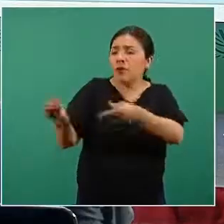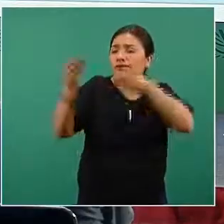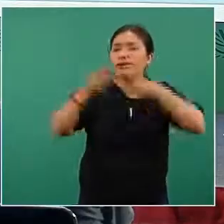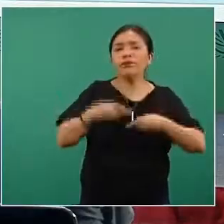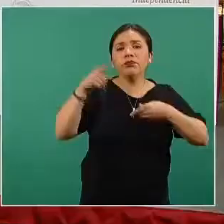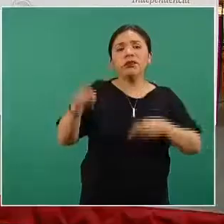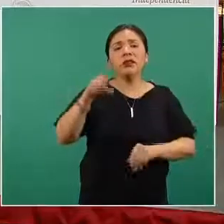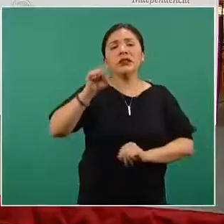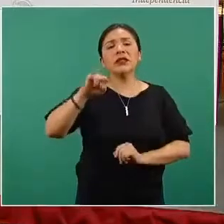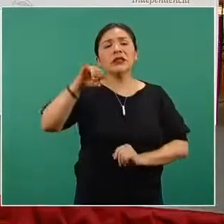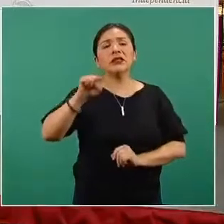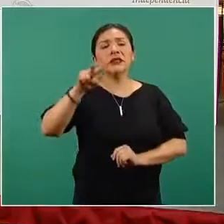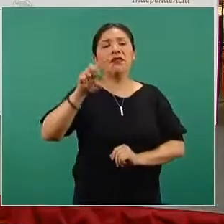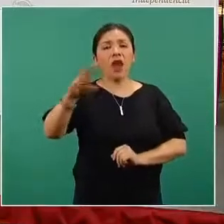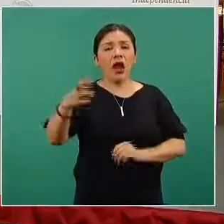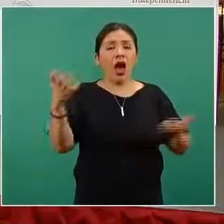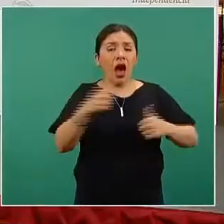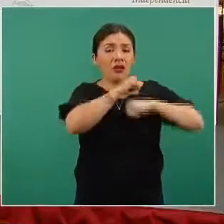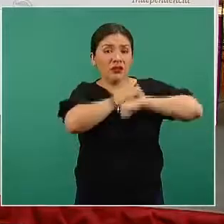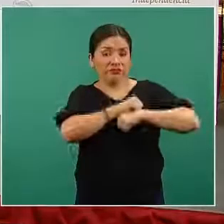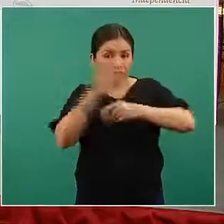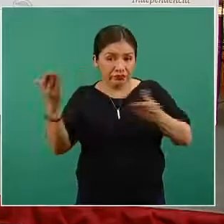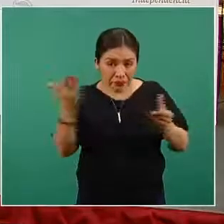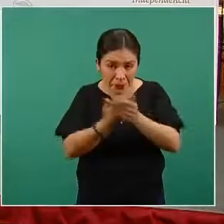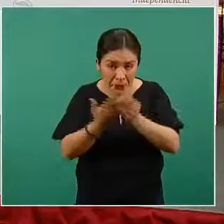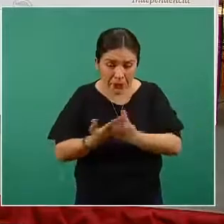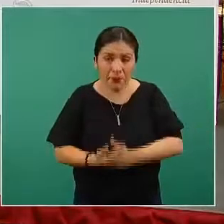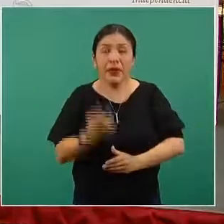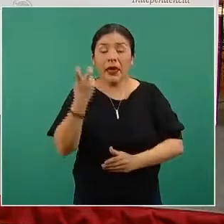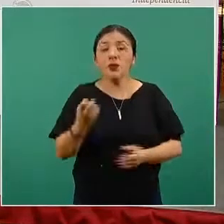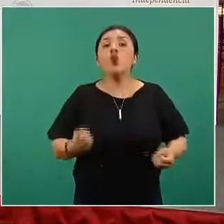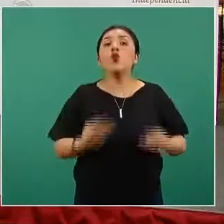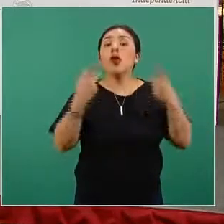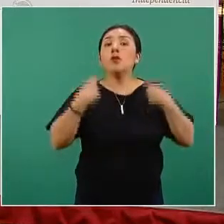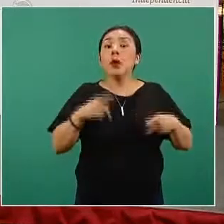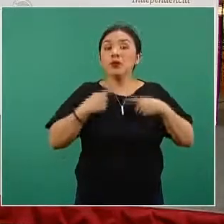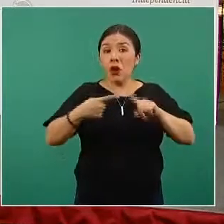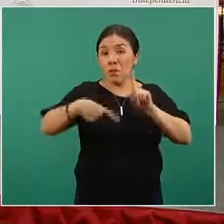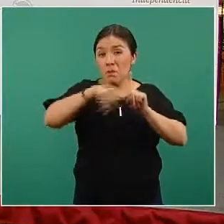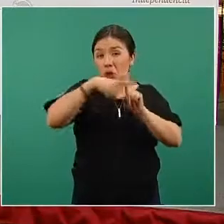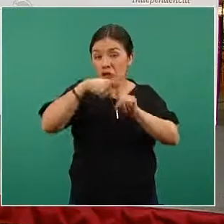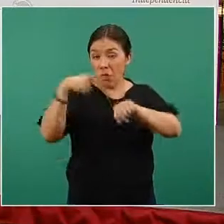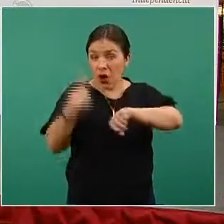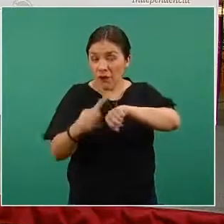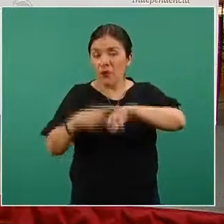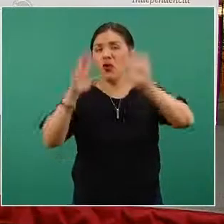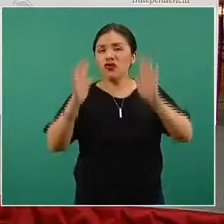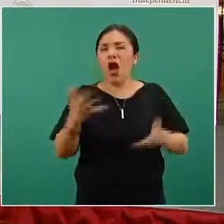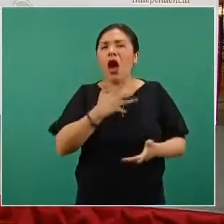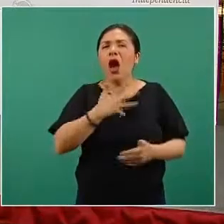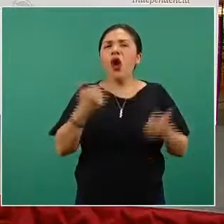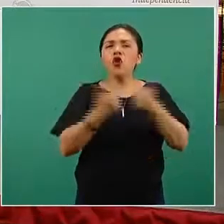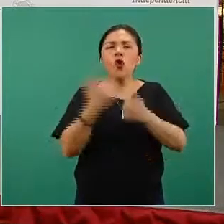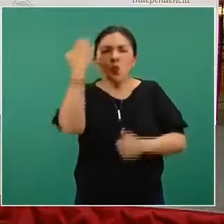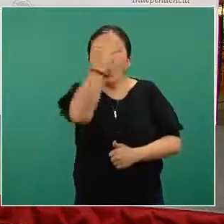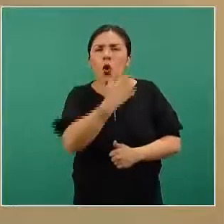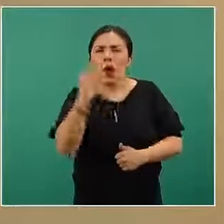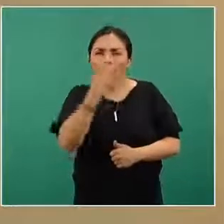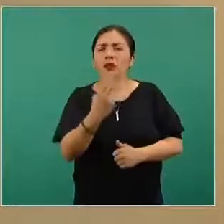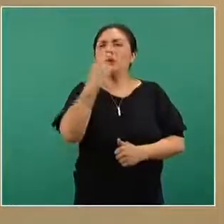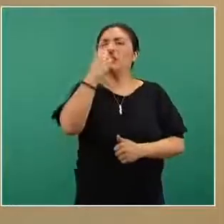Vigilancia Epidemiológica. Los casos confirmados pues obviamente tienen un resultado positivo a COVID.